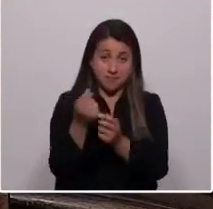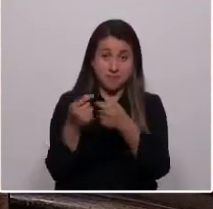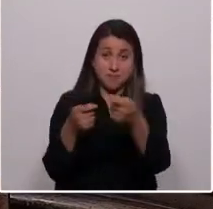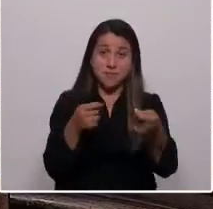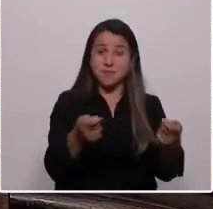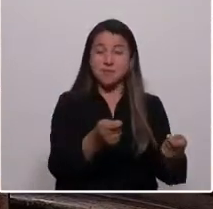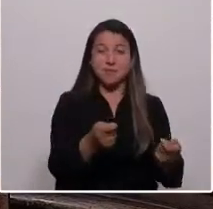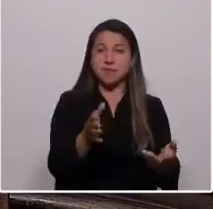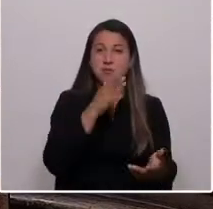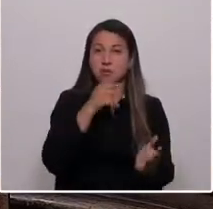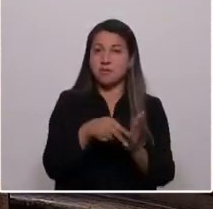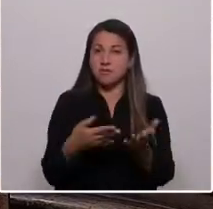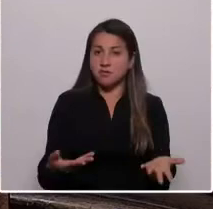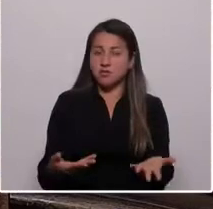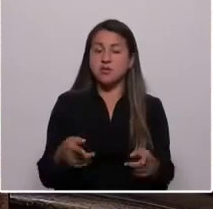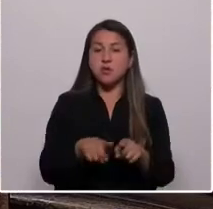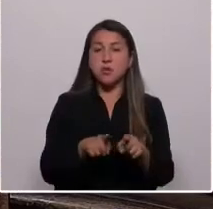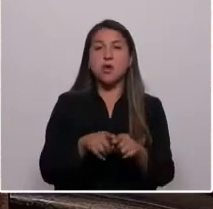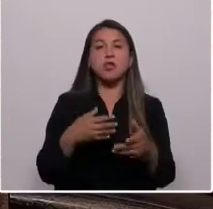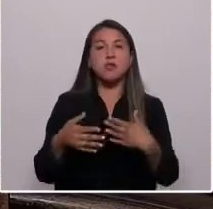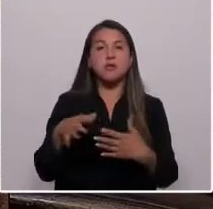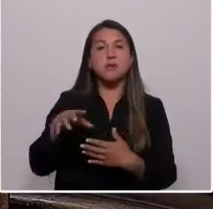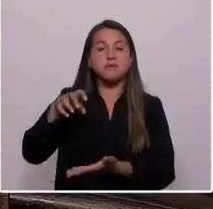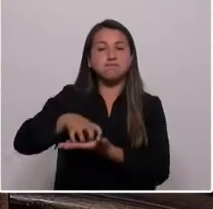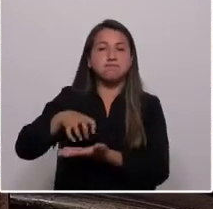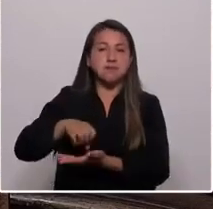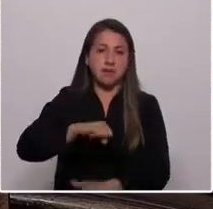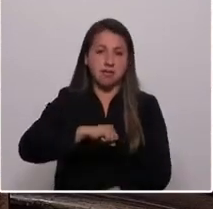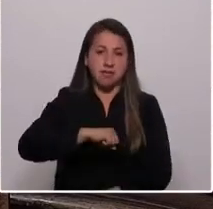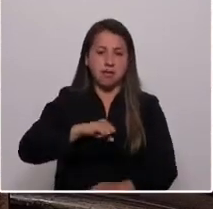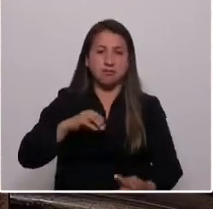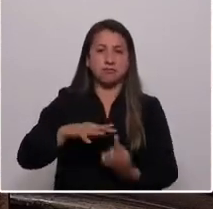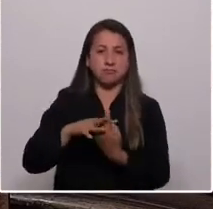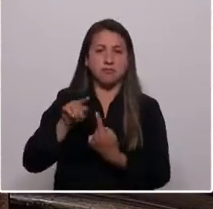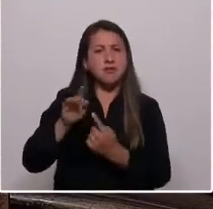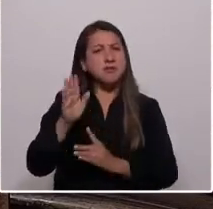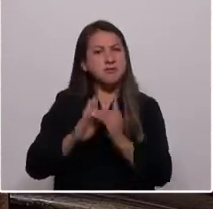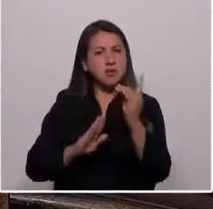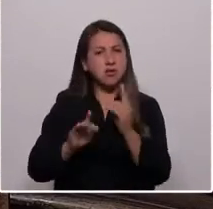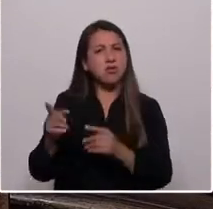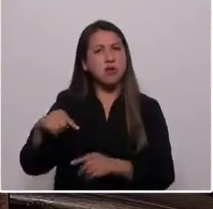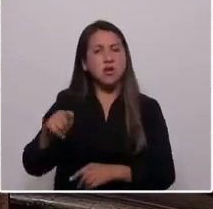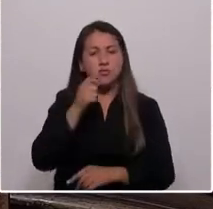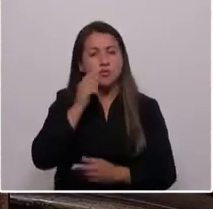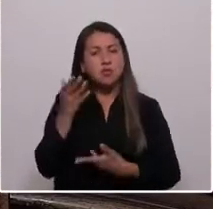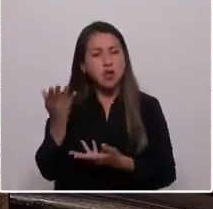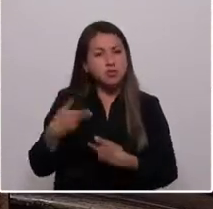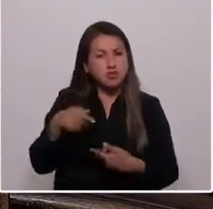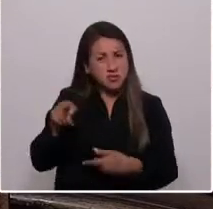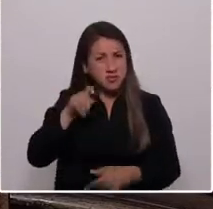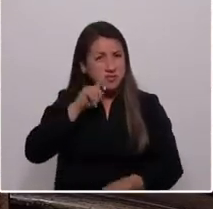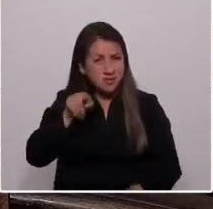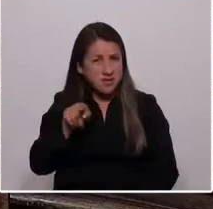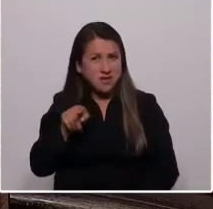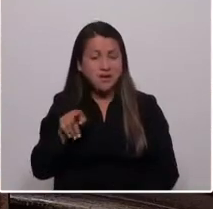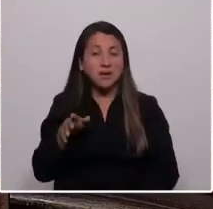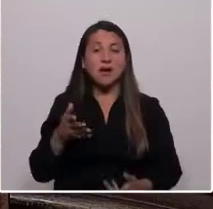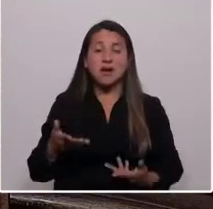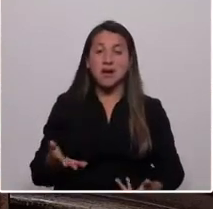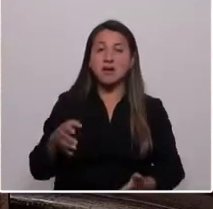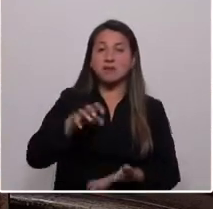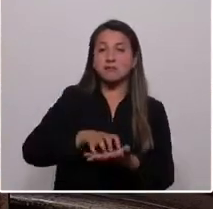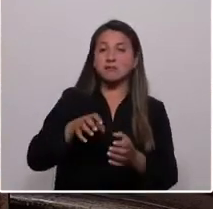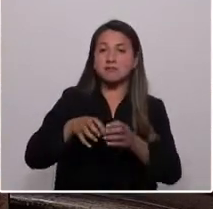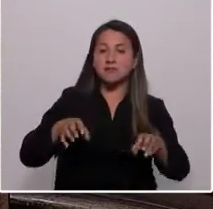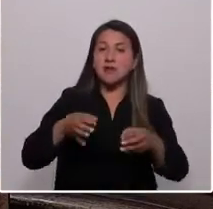nuestros territorios tributa en Santiago. ¿Ese es el desarrollo que nos prometieron? Debemos propender a la descentralización efectiva,